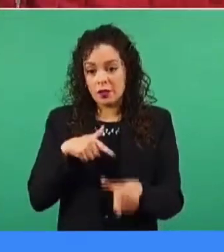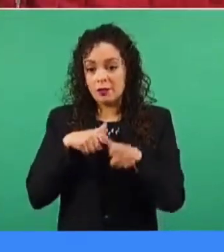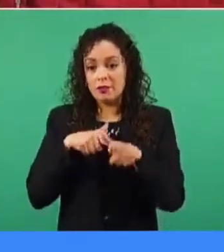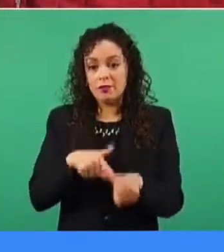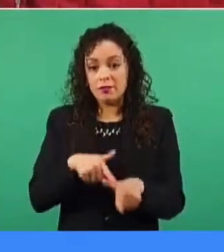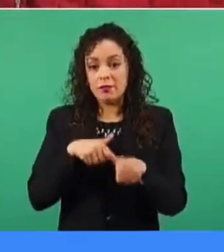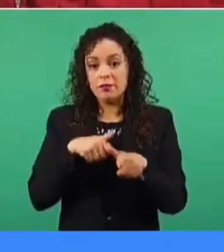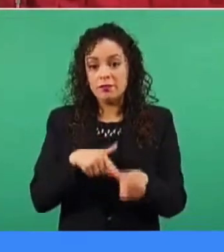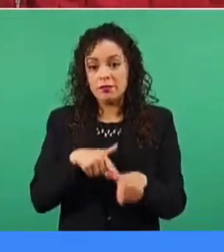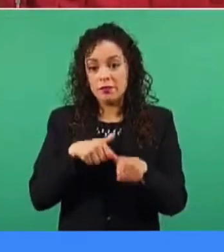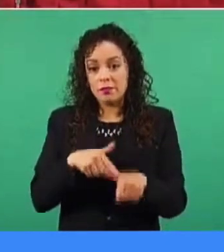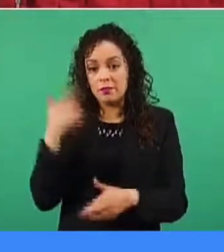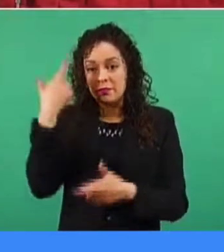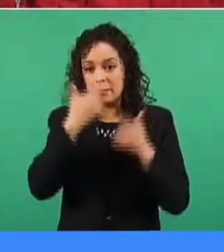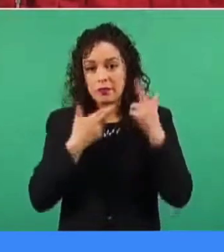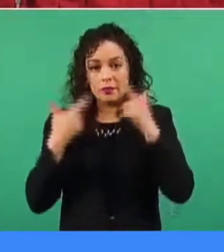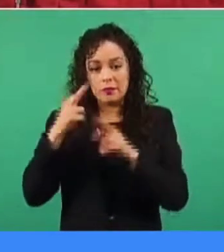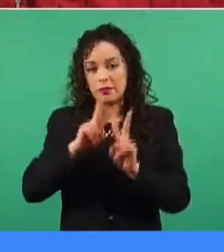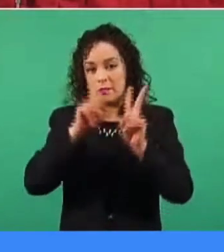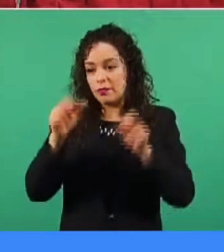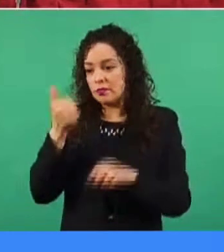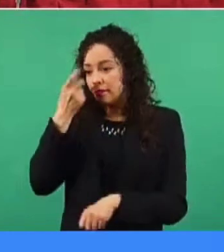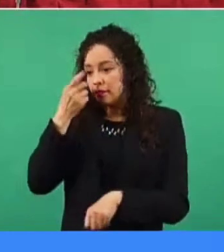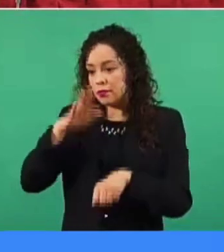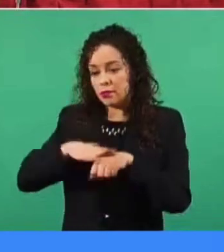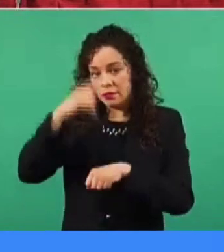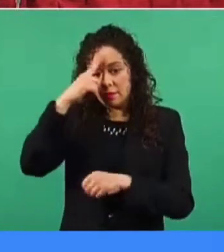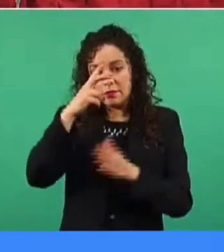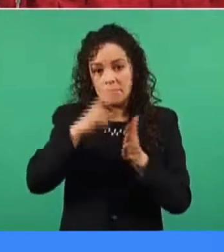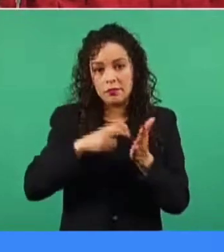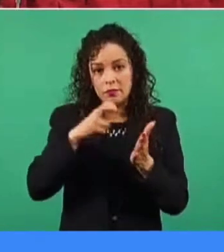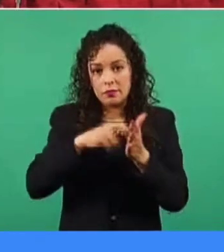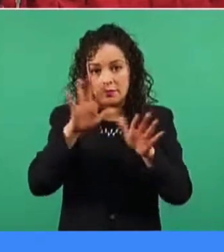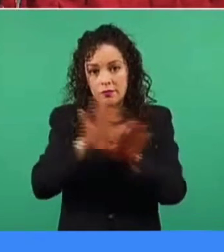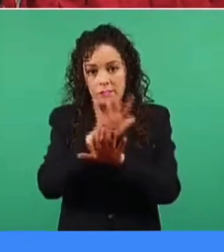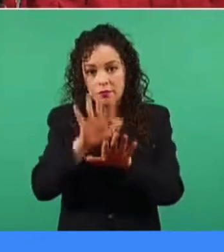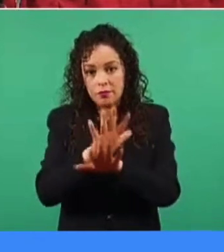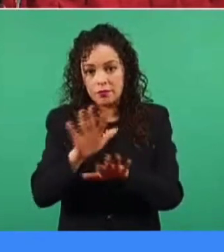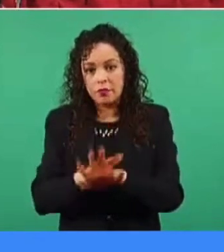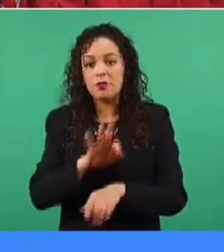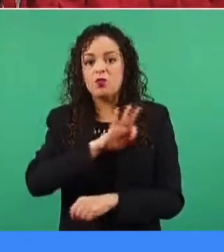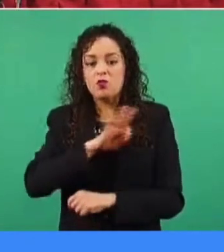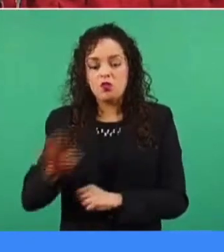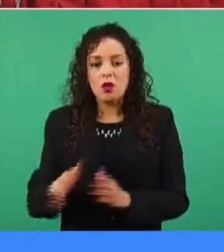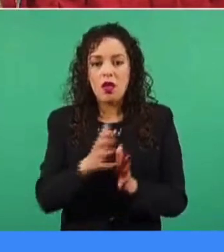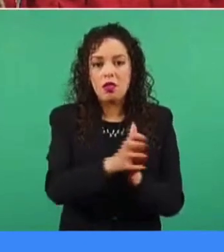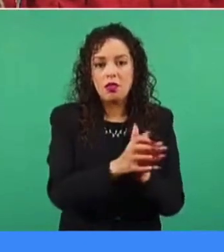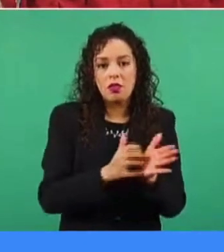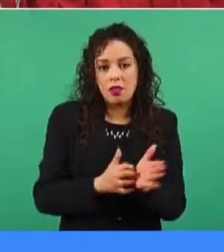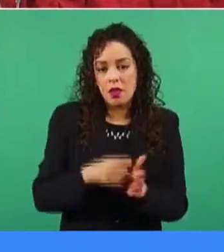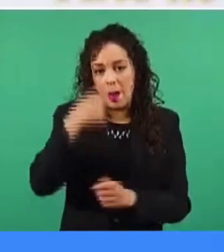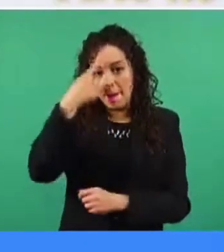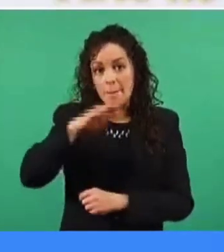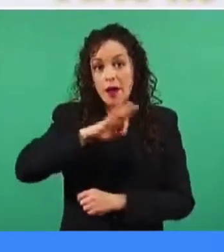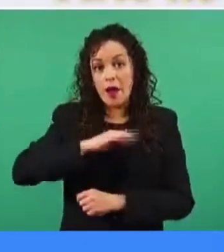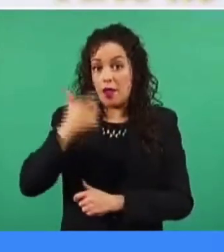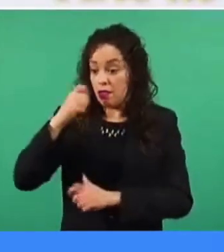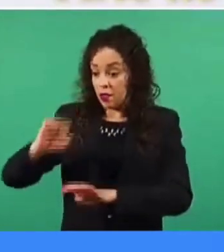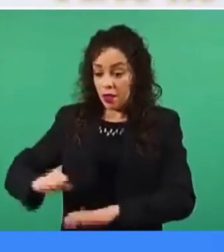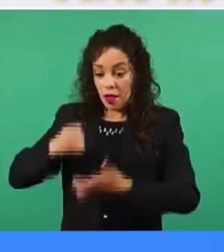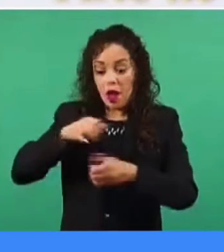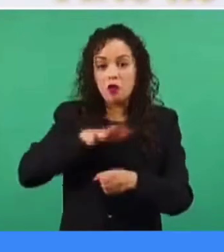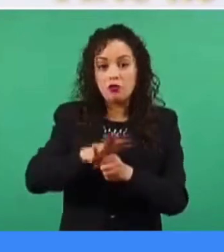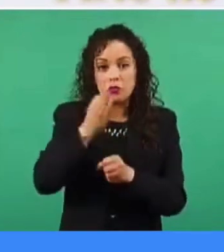administrativa para ahorrar y liberar fondos al desarrollo. Entonces, lo de la